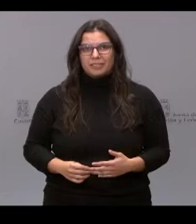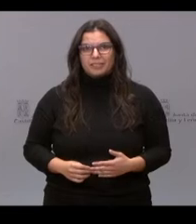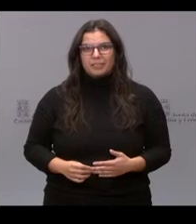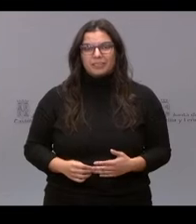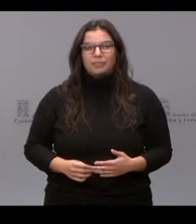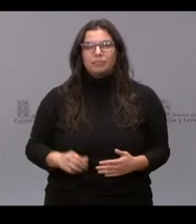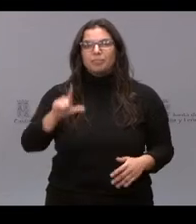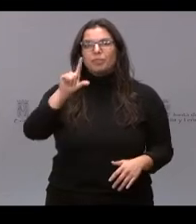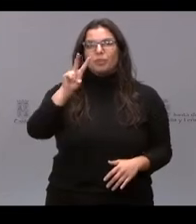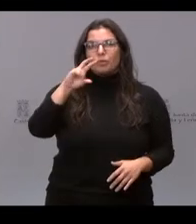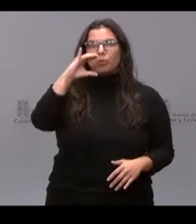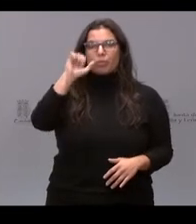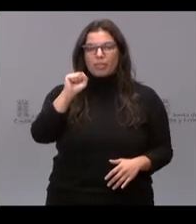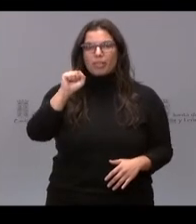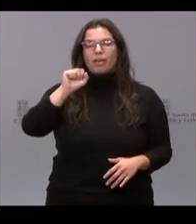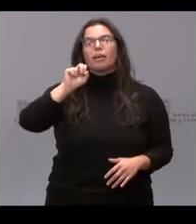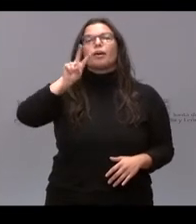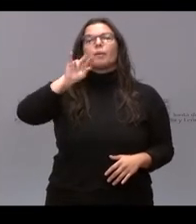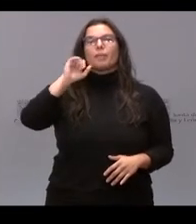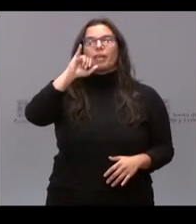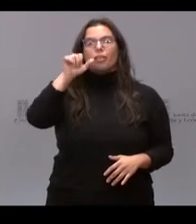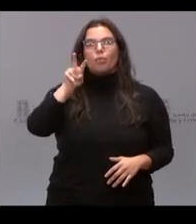Lucía Bizuete Fernández